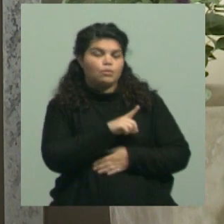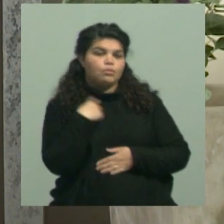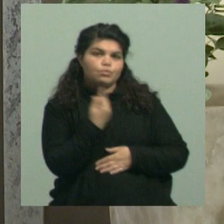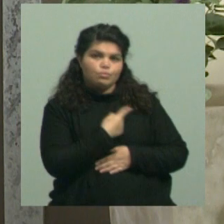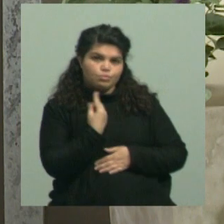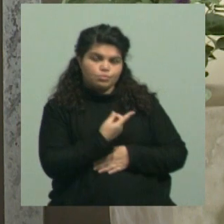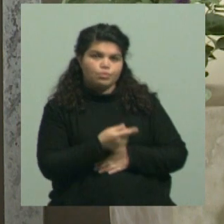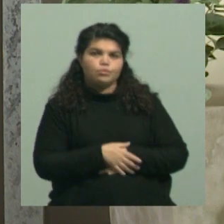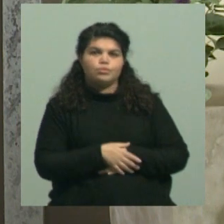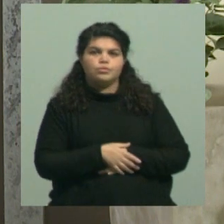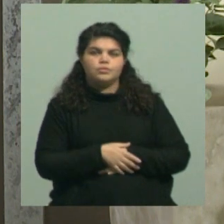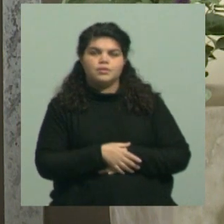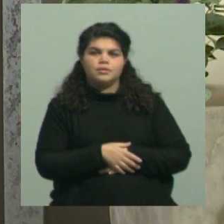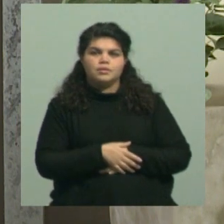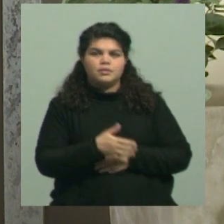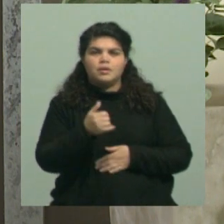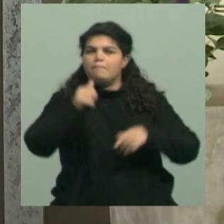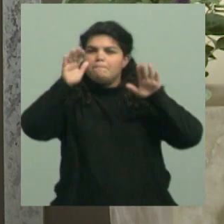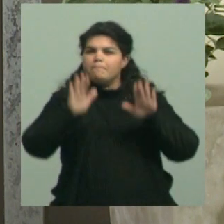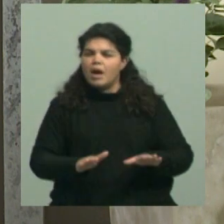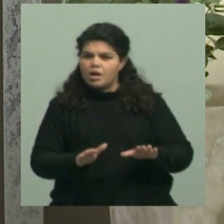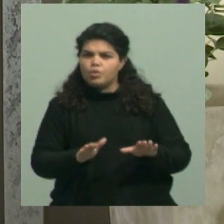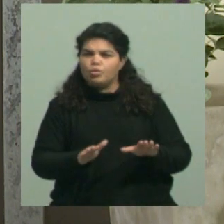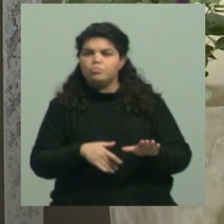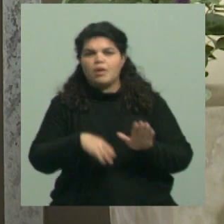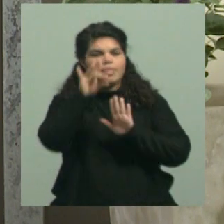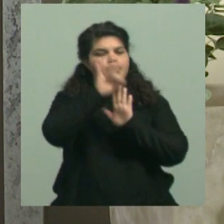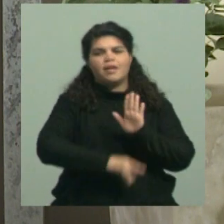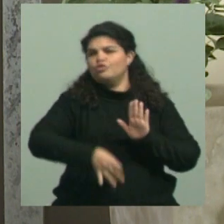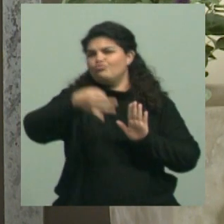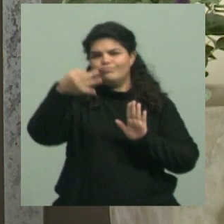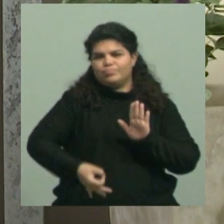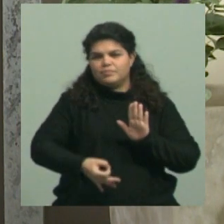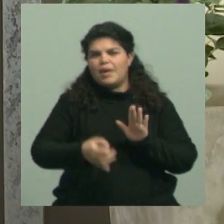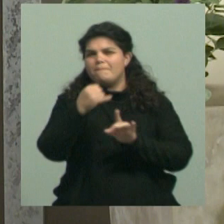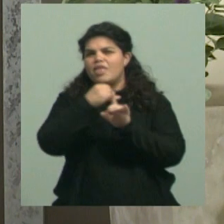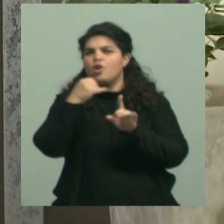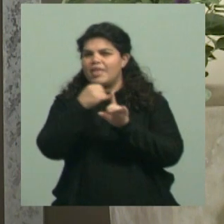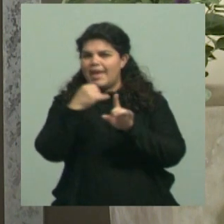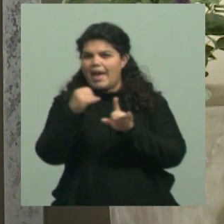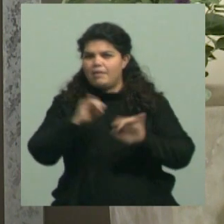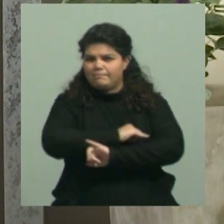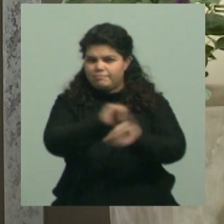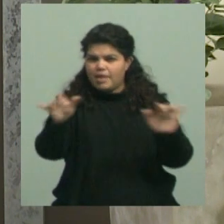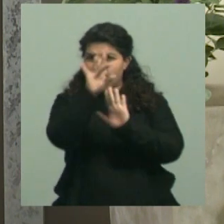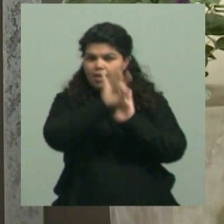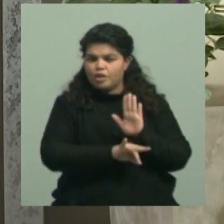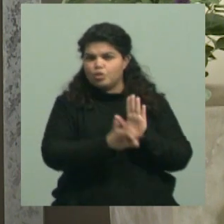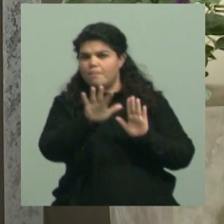adhesión al paro en el día de hoy, y estos son datos que tenemos al mediodía, un promedio